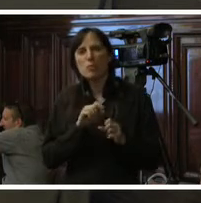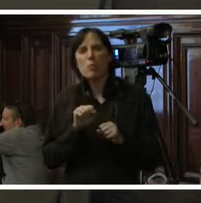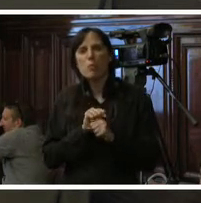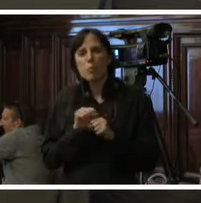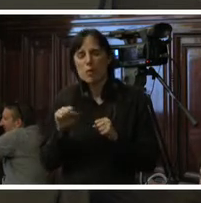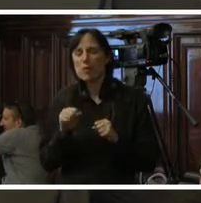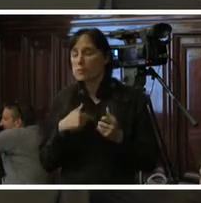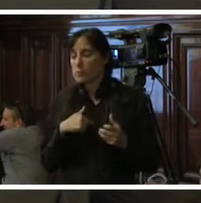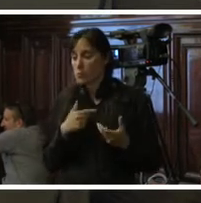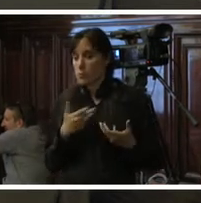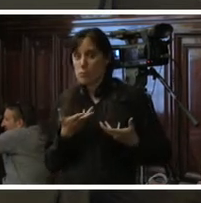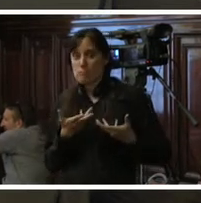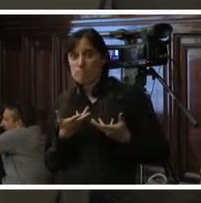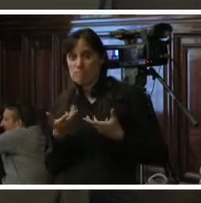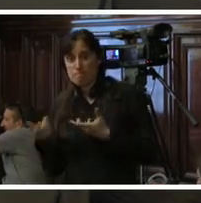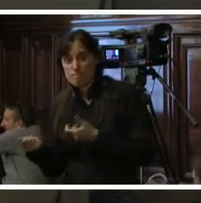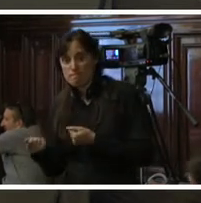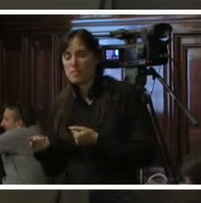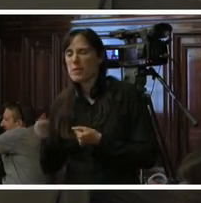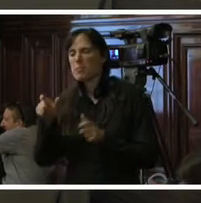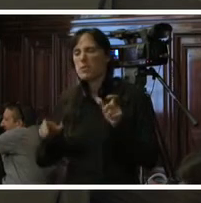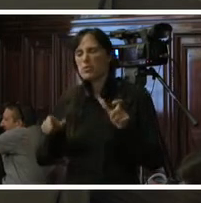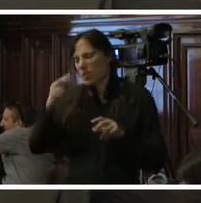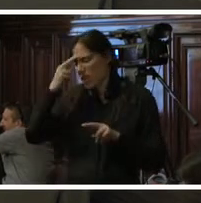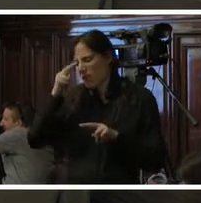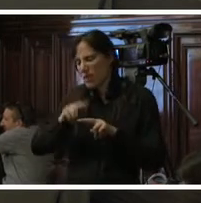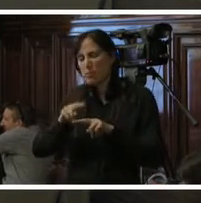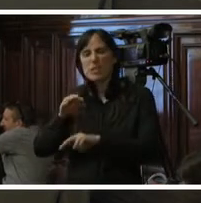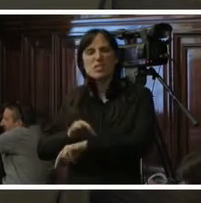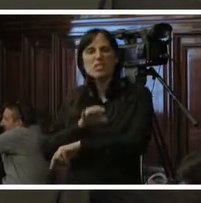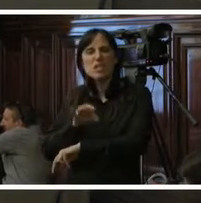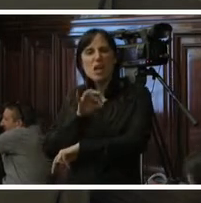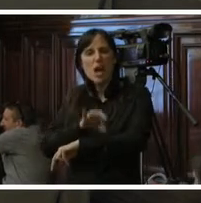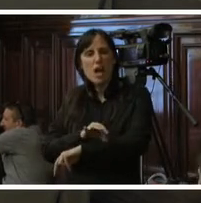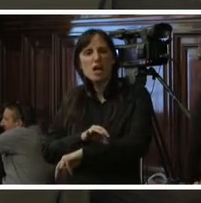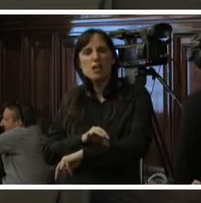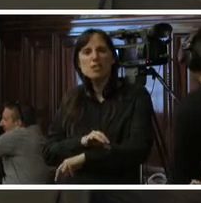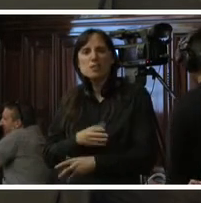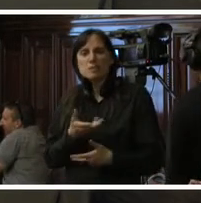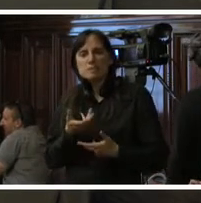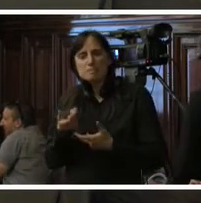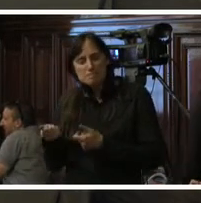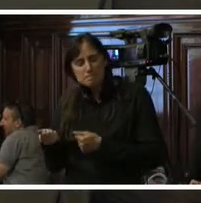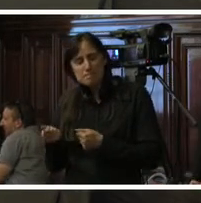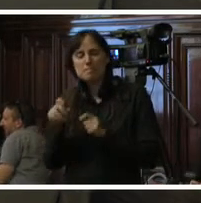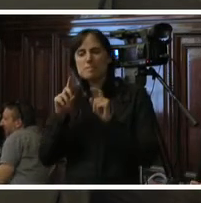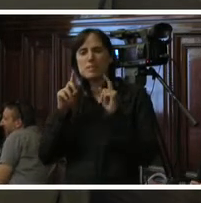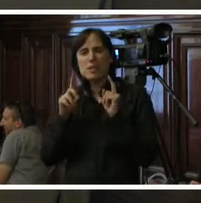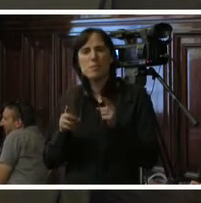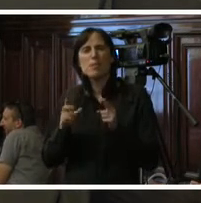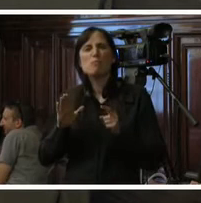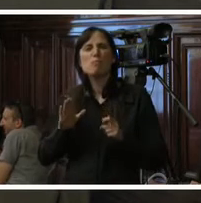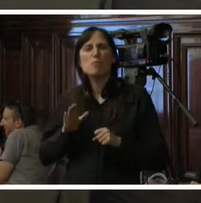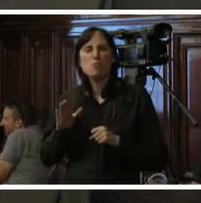expresar nuestra solidaridad con las víctimas del ZICA y muy especialmente con las